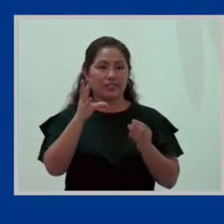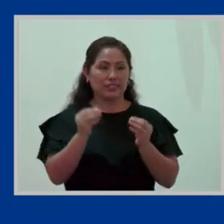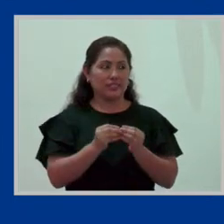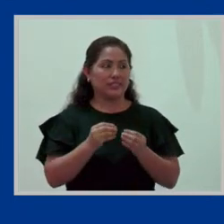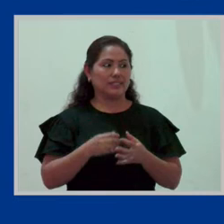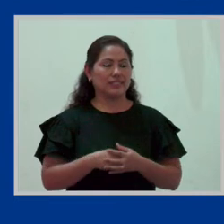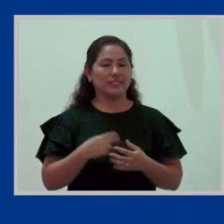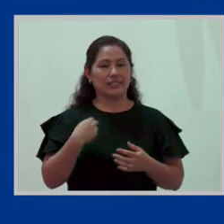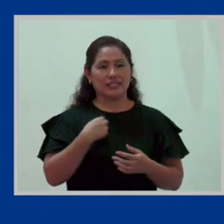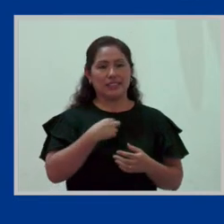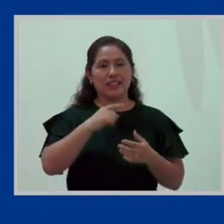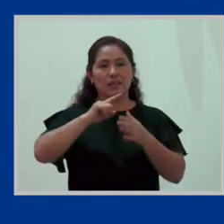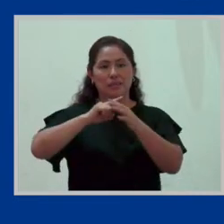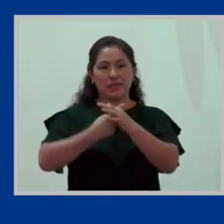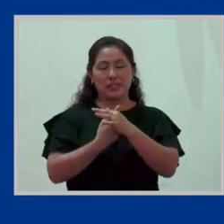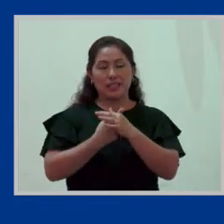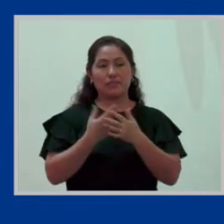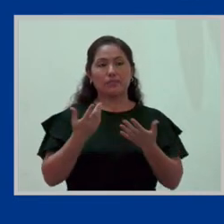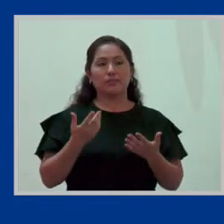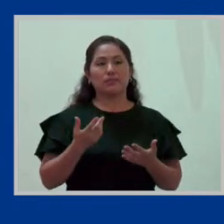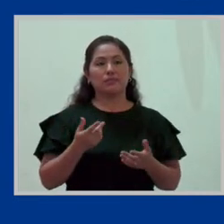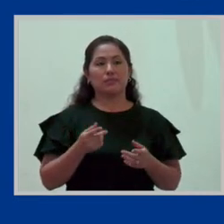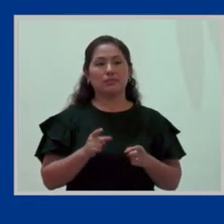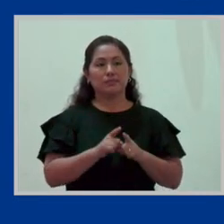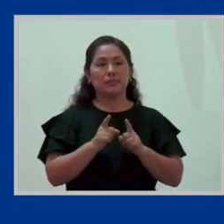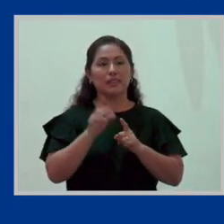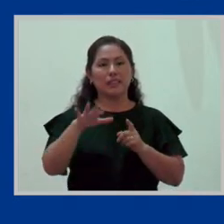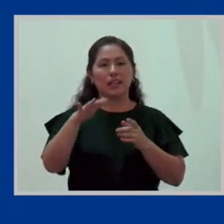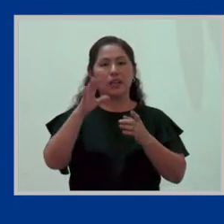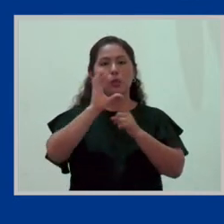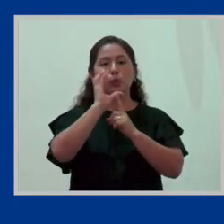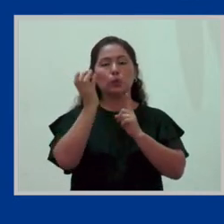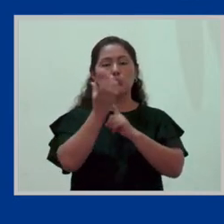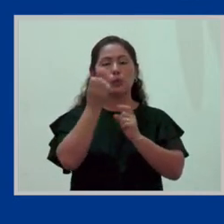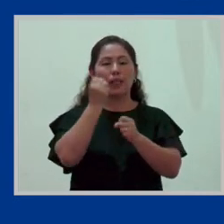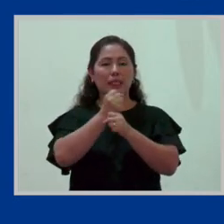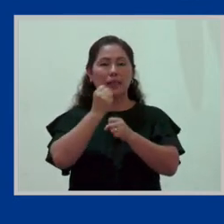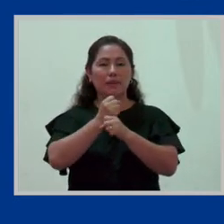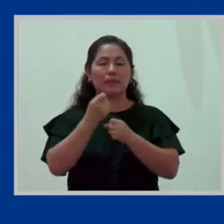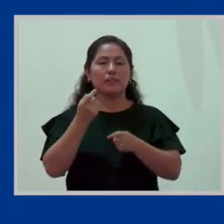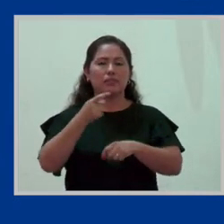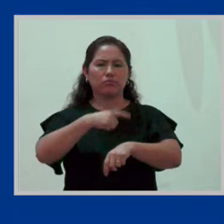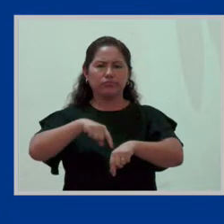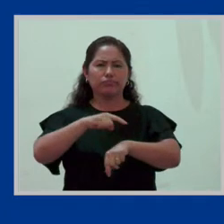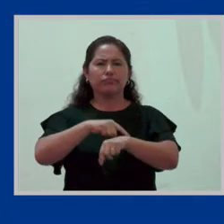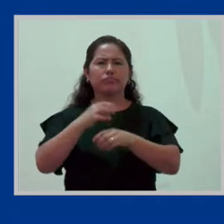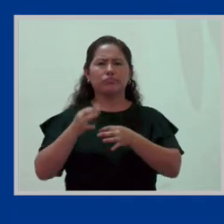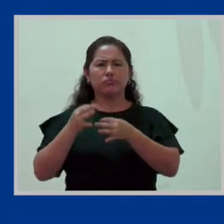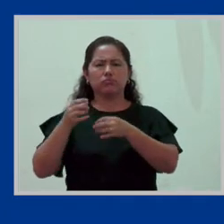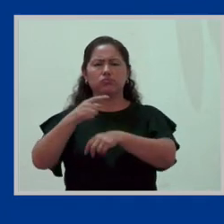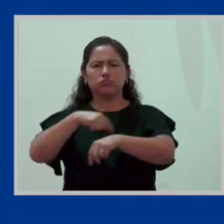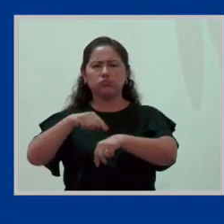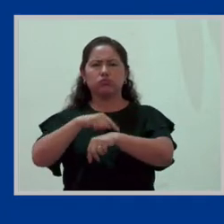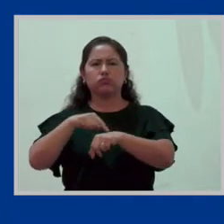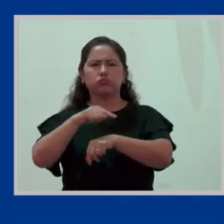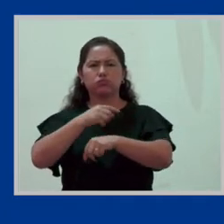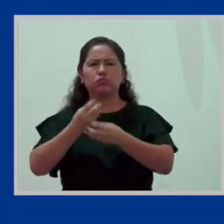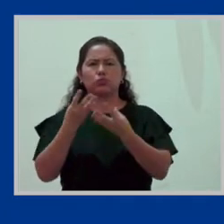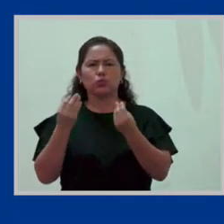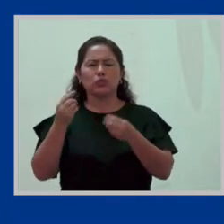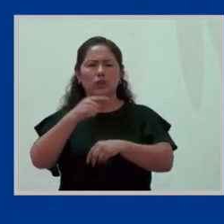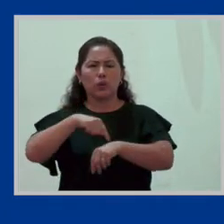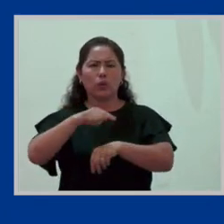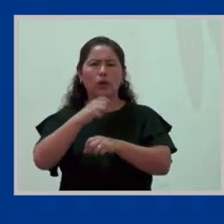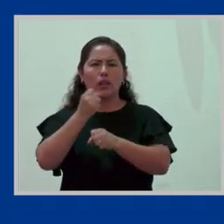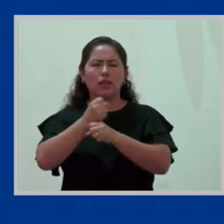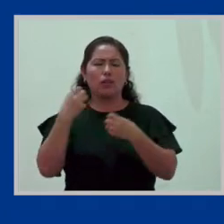empezamos a mirar el trabajo, no como esa cultura del trabajo, de largas horas en la oficina, claro, largas horas porque si